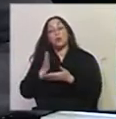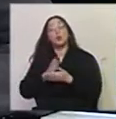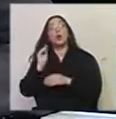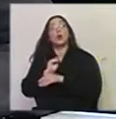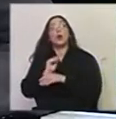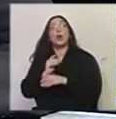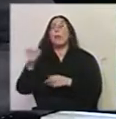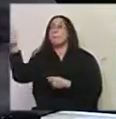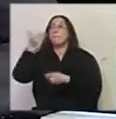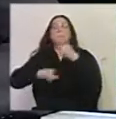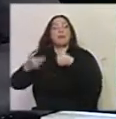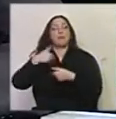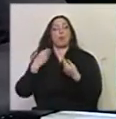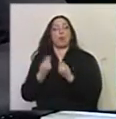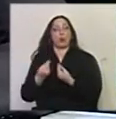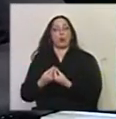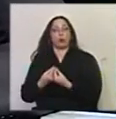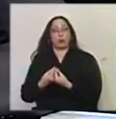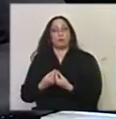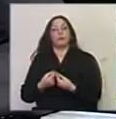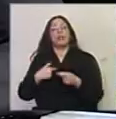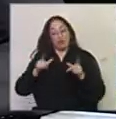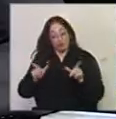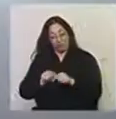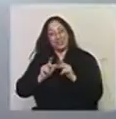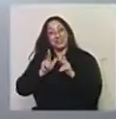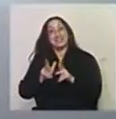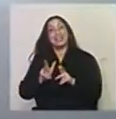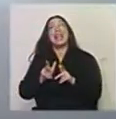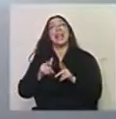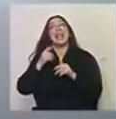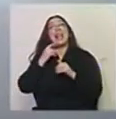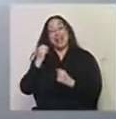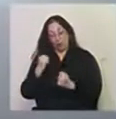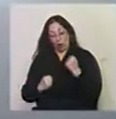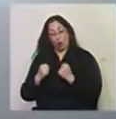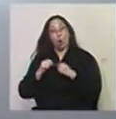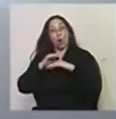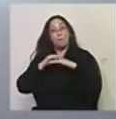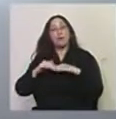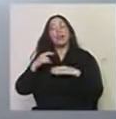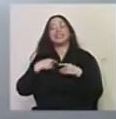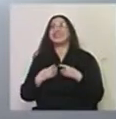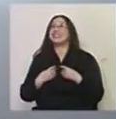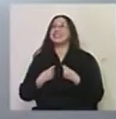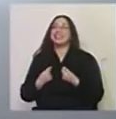muy demandados. Y quiero terminar diciendo esto, que por encima de lo económico, para no generar la sensación